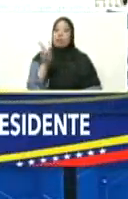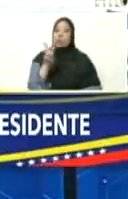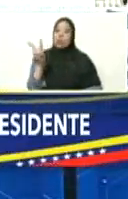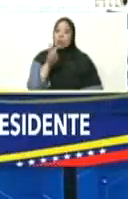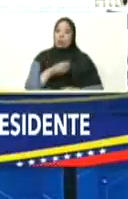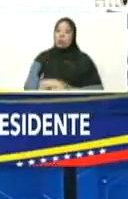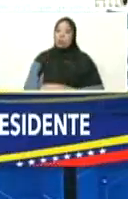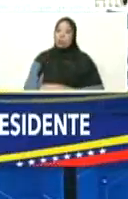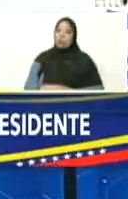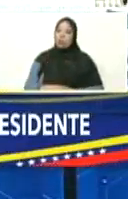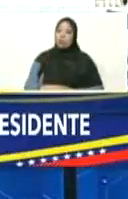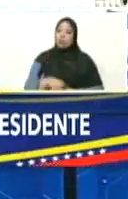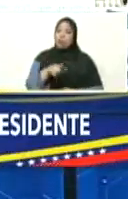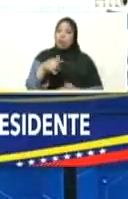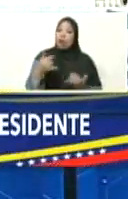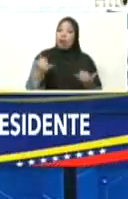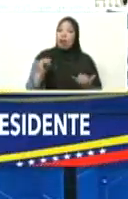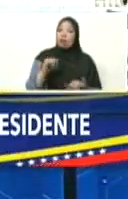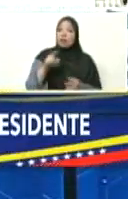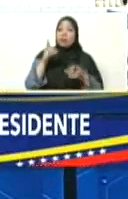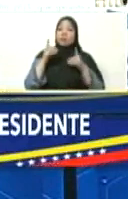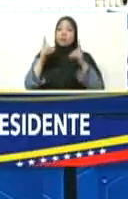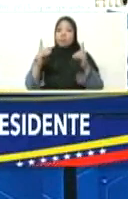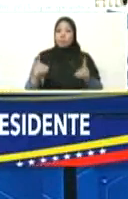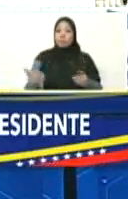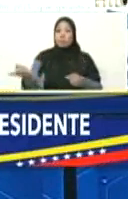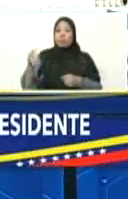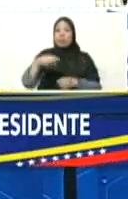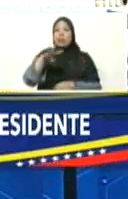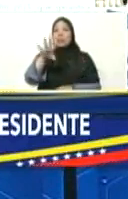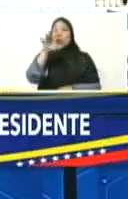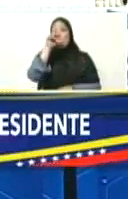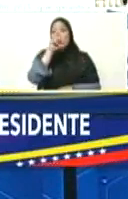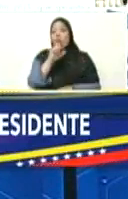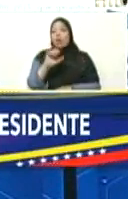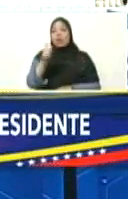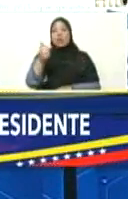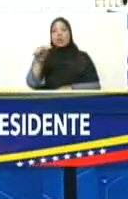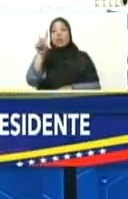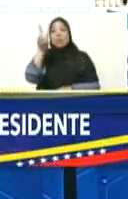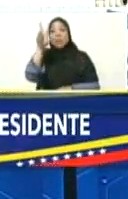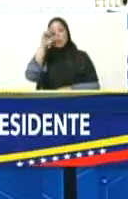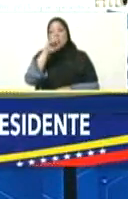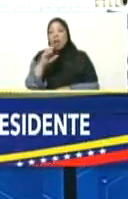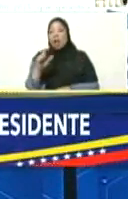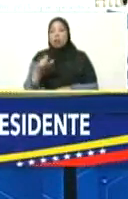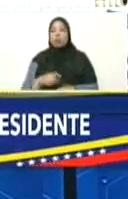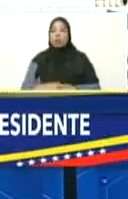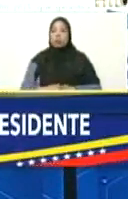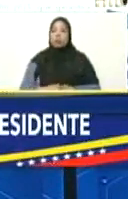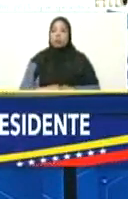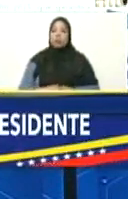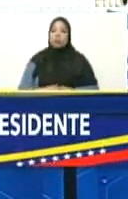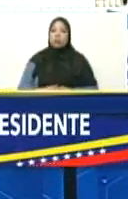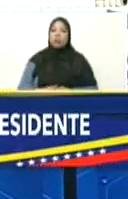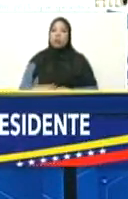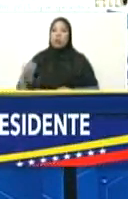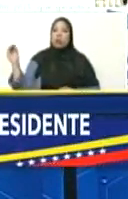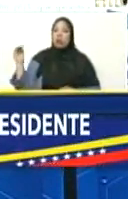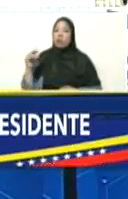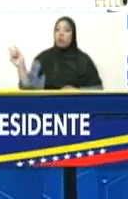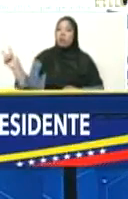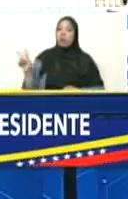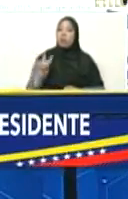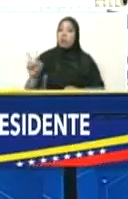así debe ser, dentro de cinco años, 10, 15, 20, el que venga a Venezuela